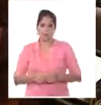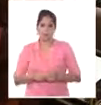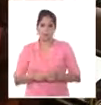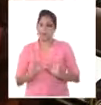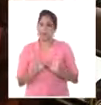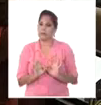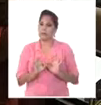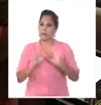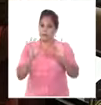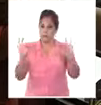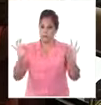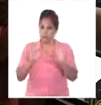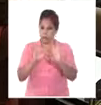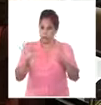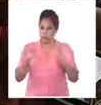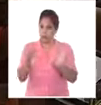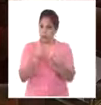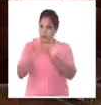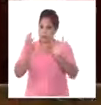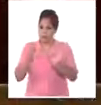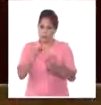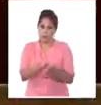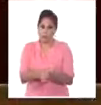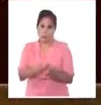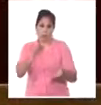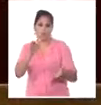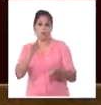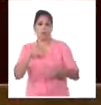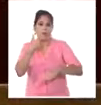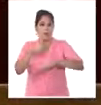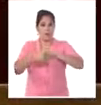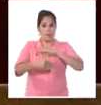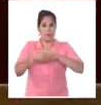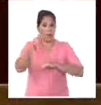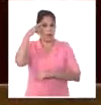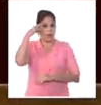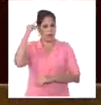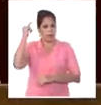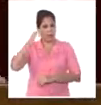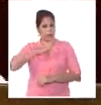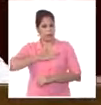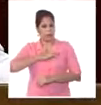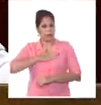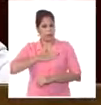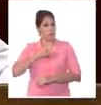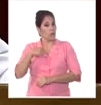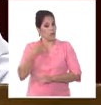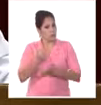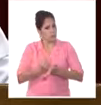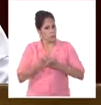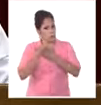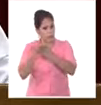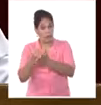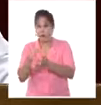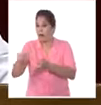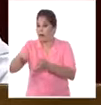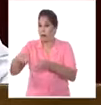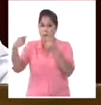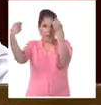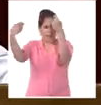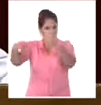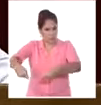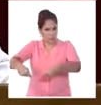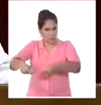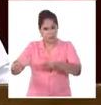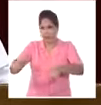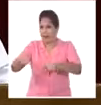Especialmente reafirmamos nuestro compromiso con el hermano pueblo de Haití y nuestro total respaldo a la autodeterminación